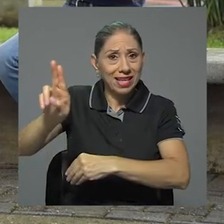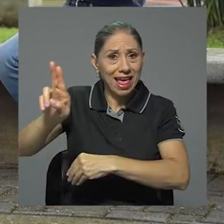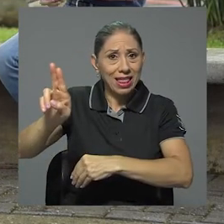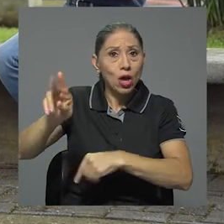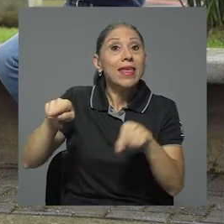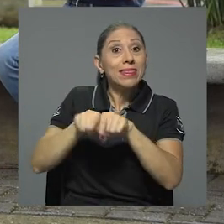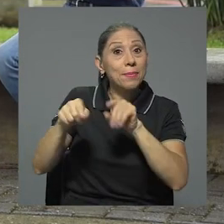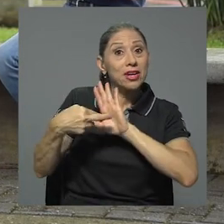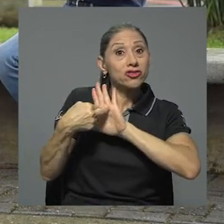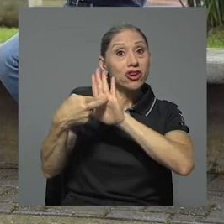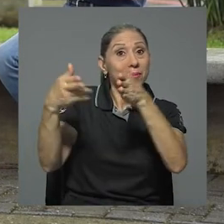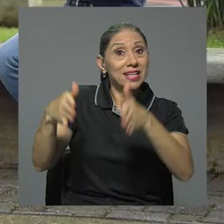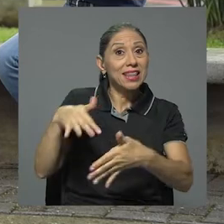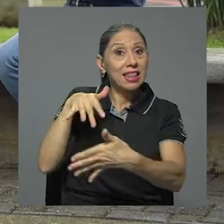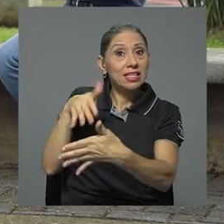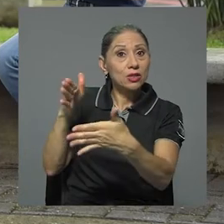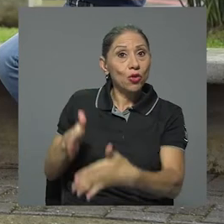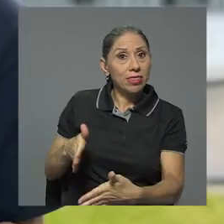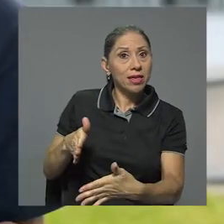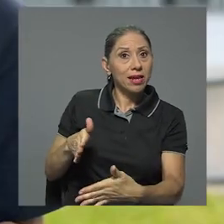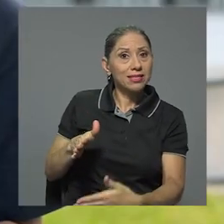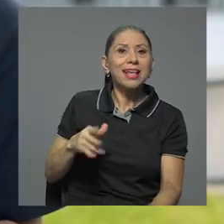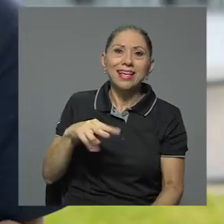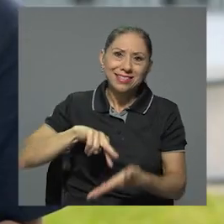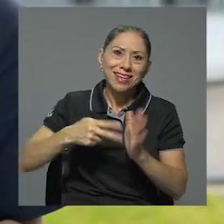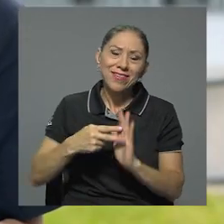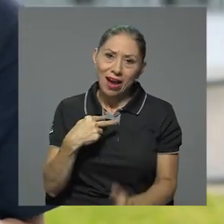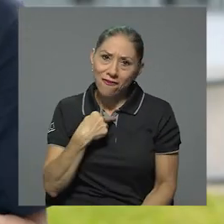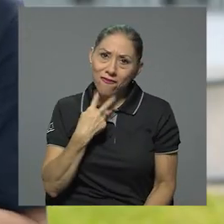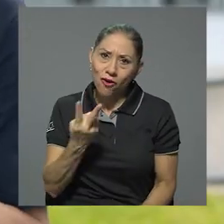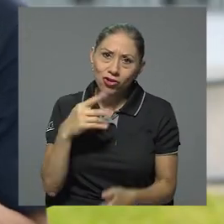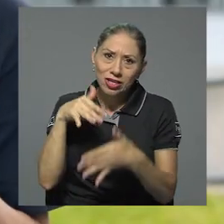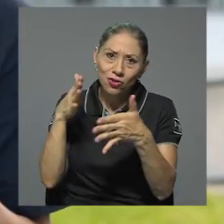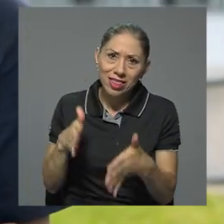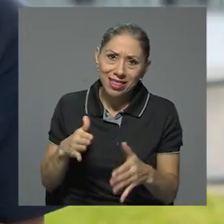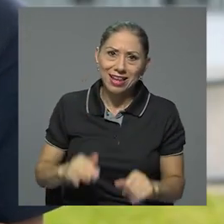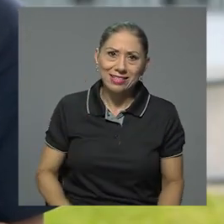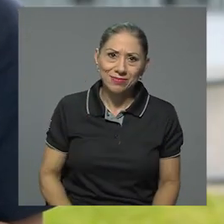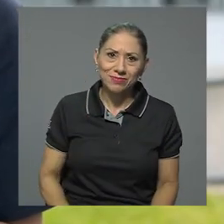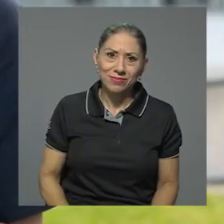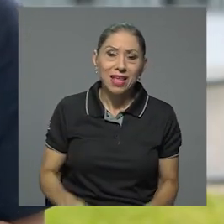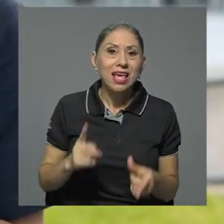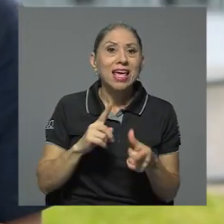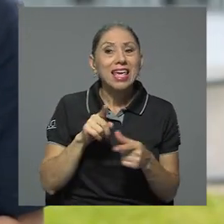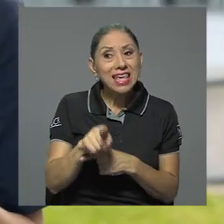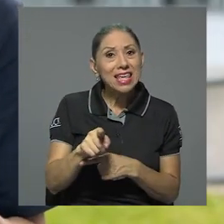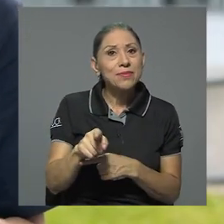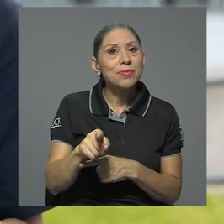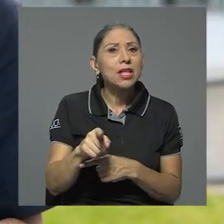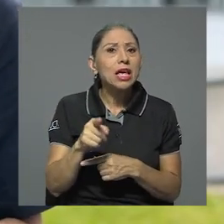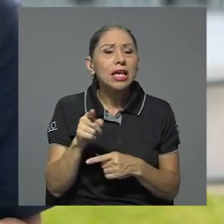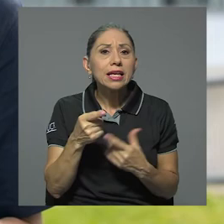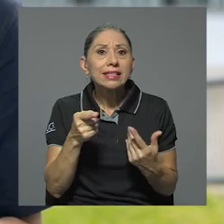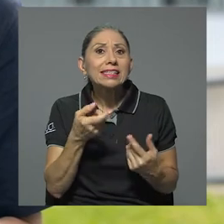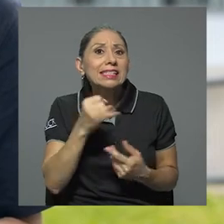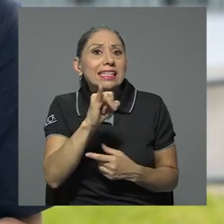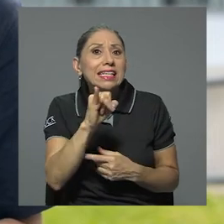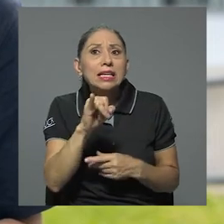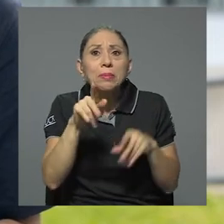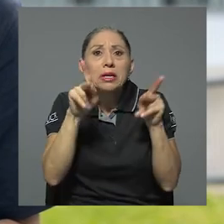tiene voz estudiantil, tiene dos representaciones estudiantiles y el hecho de que sea un mínimo de personas que elijan esas representaciones